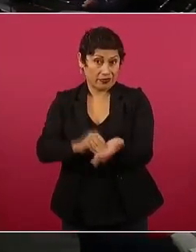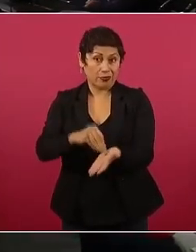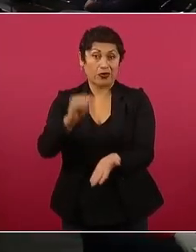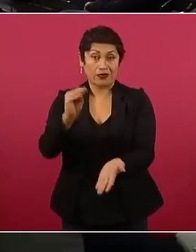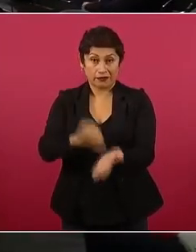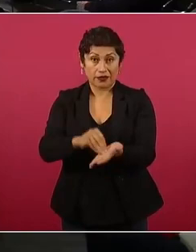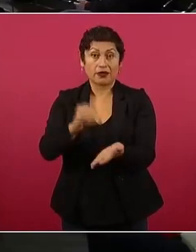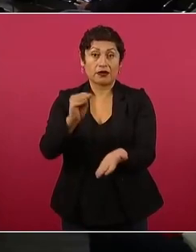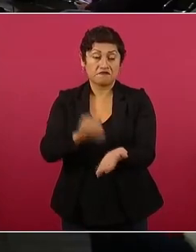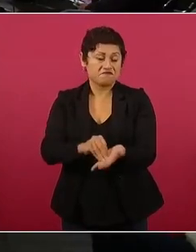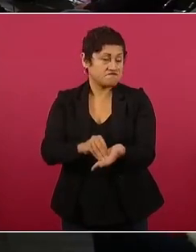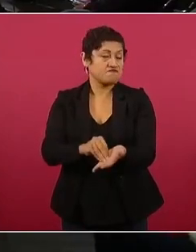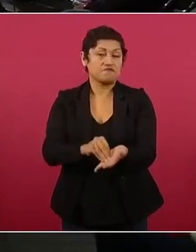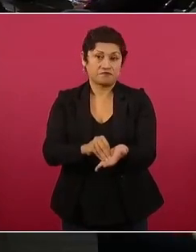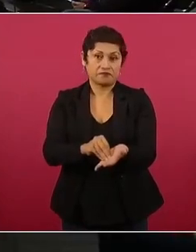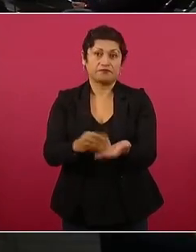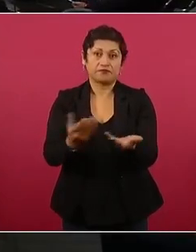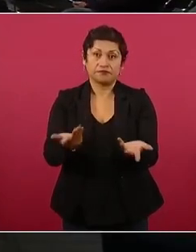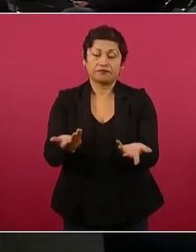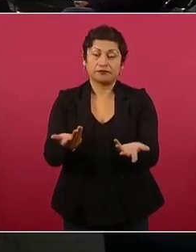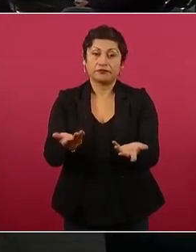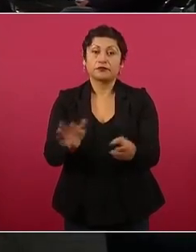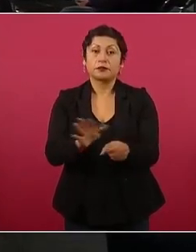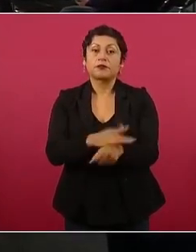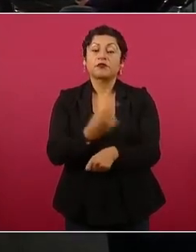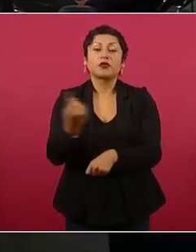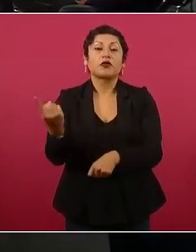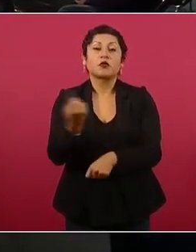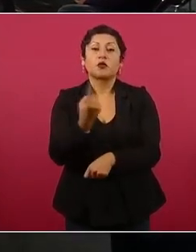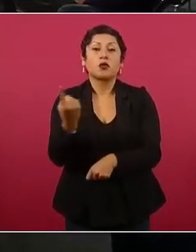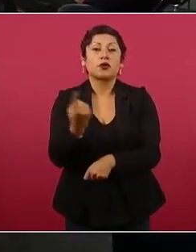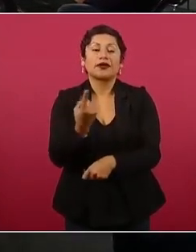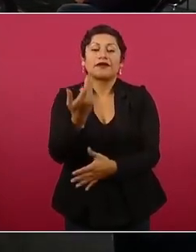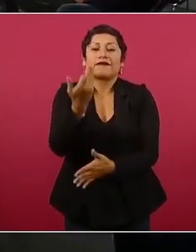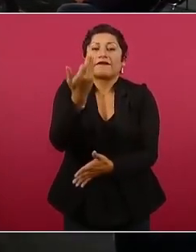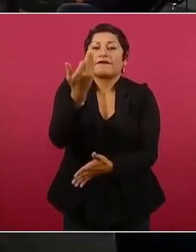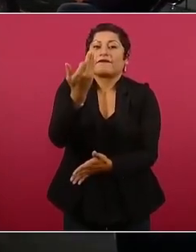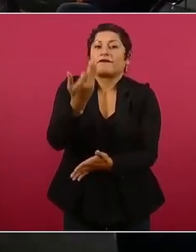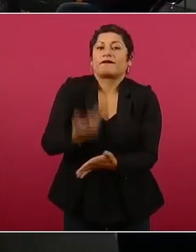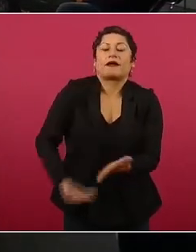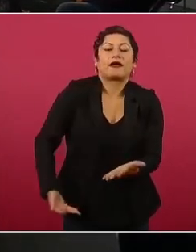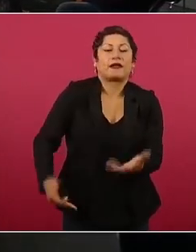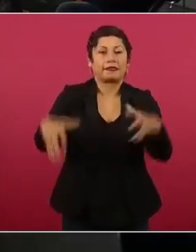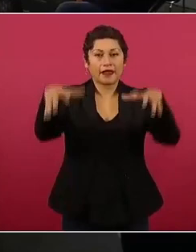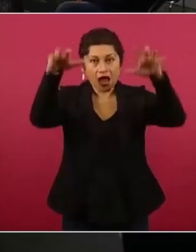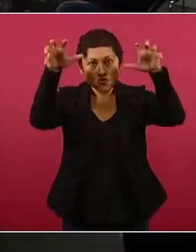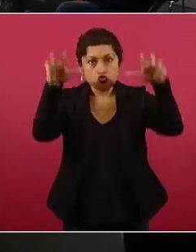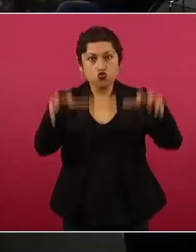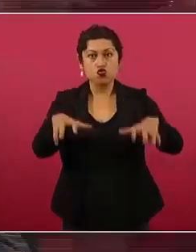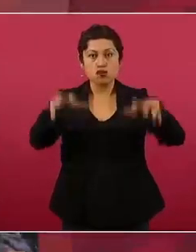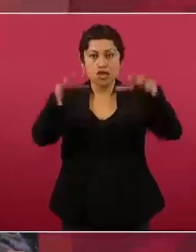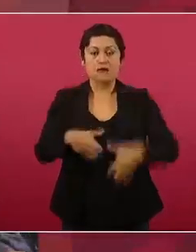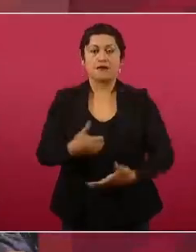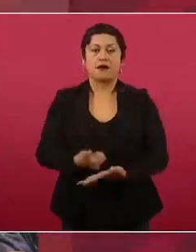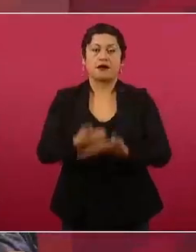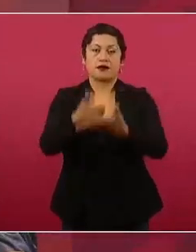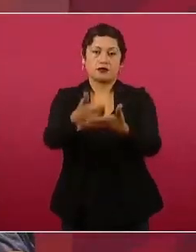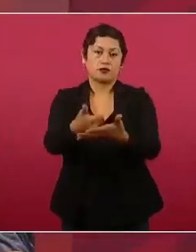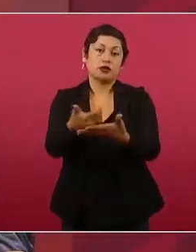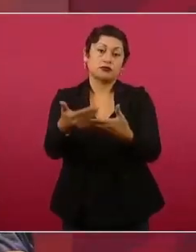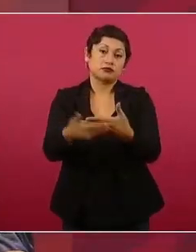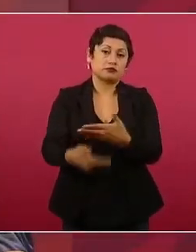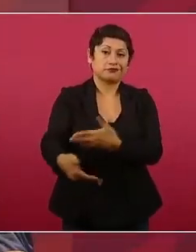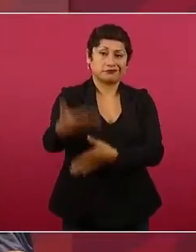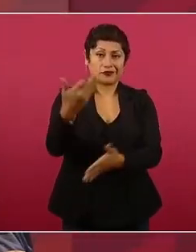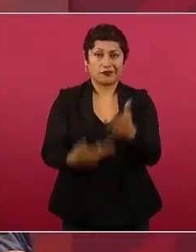no llueva y va a llevar tiempo el